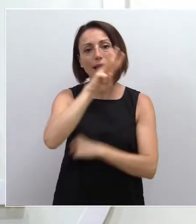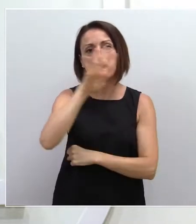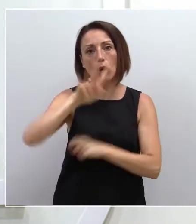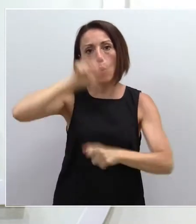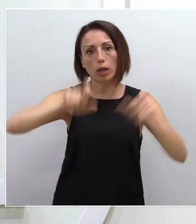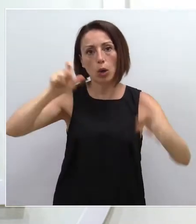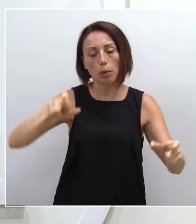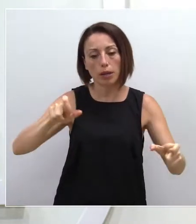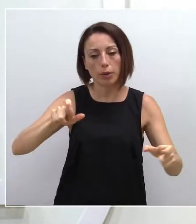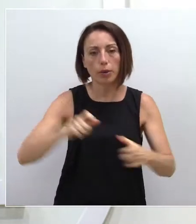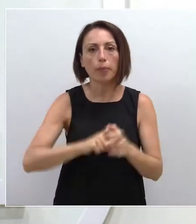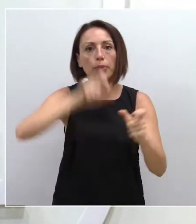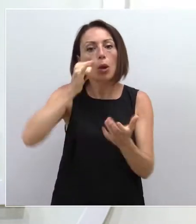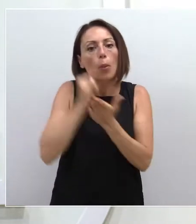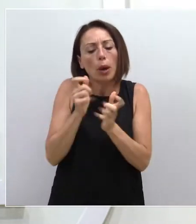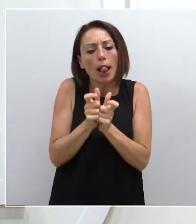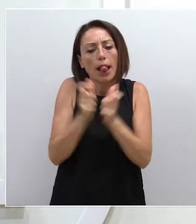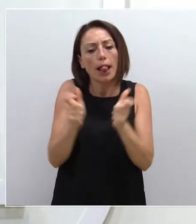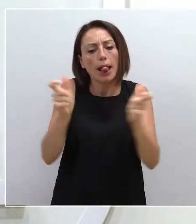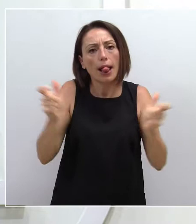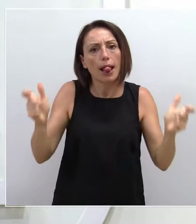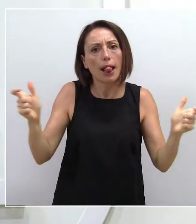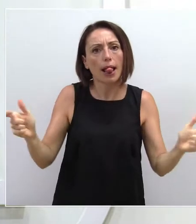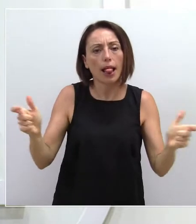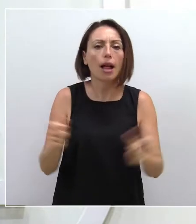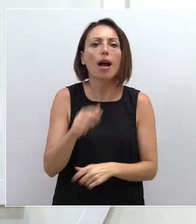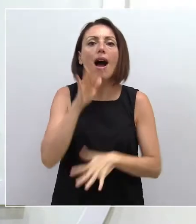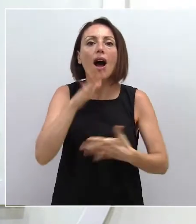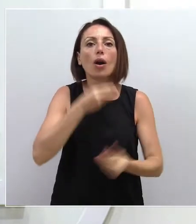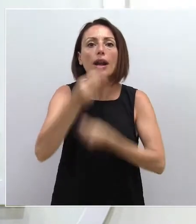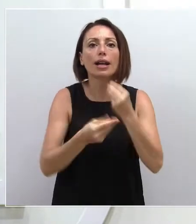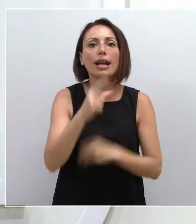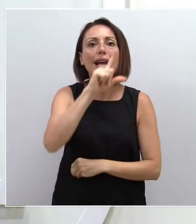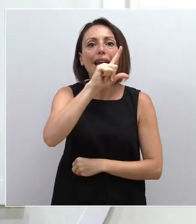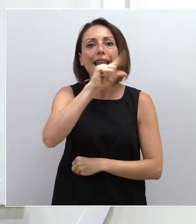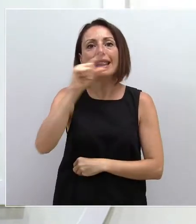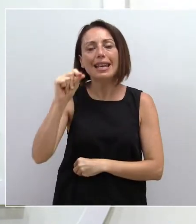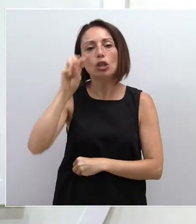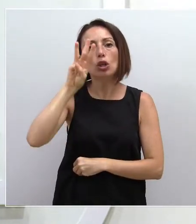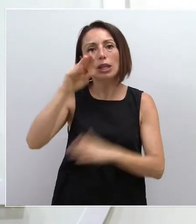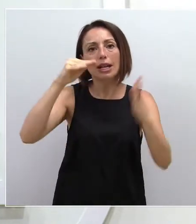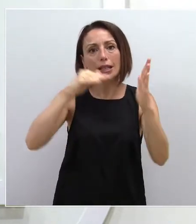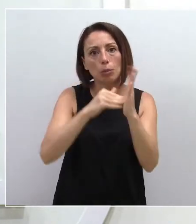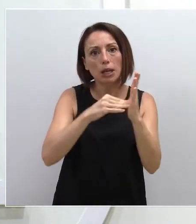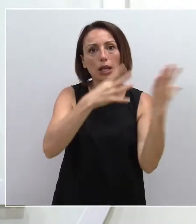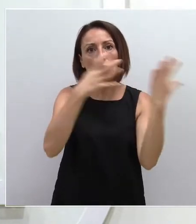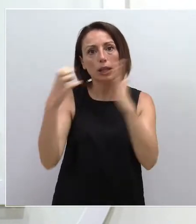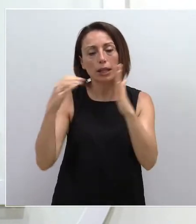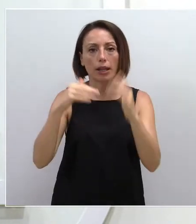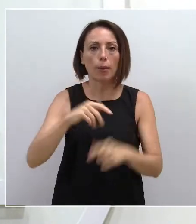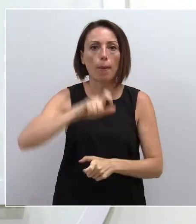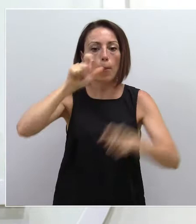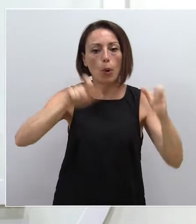Sigue creciendo el número de pruebas realizadas. En concreto, ya se han realizado 103.291 pruebas PCR,